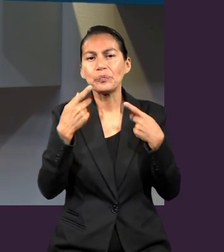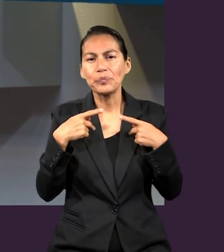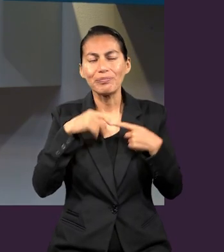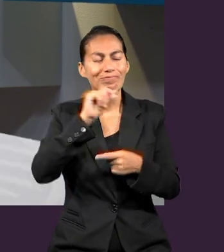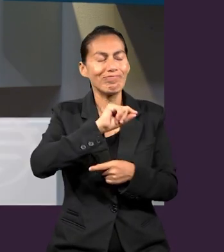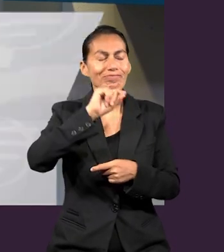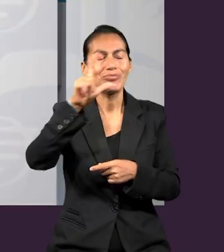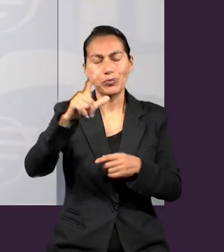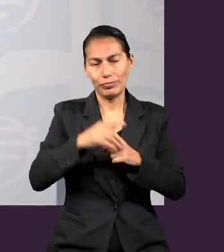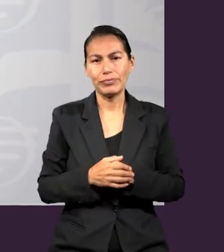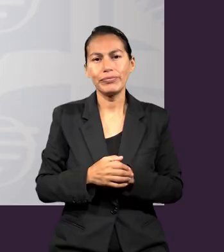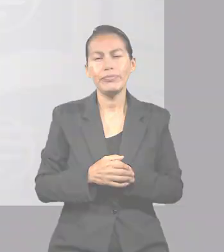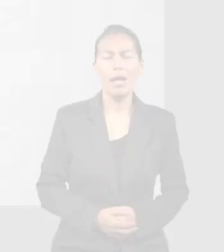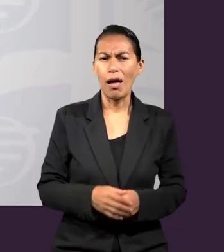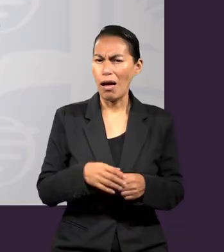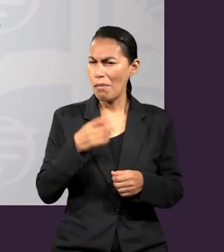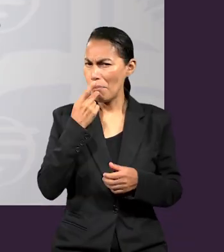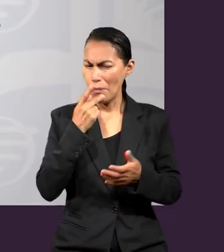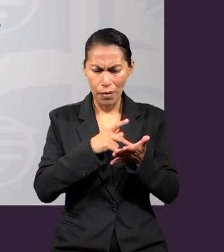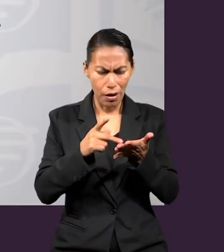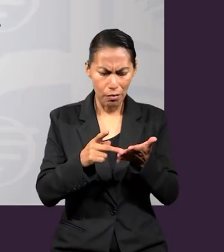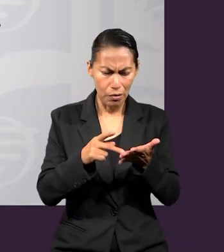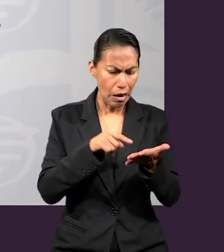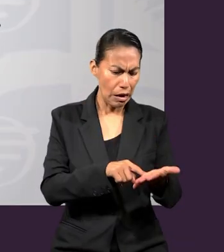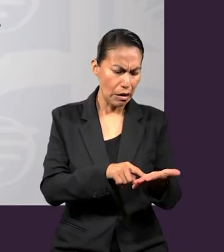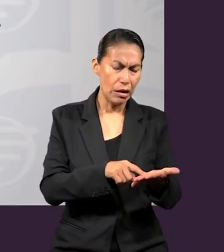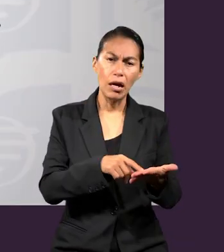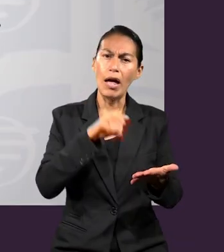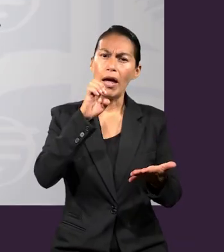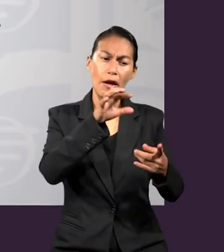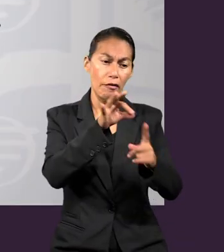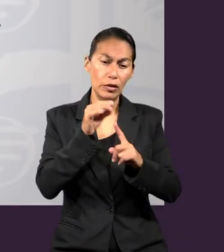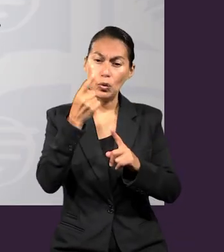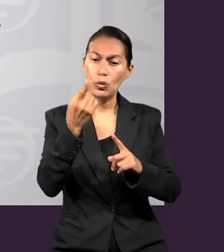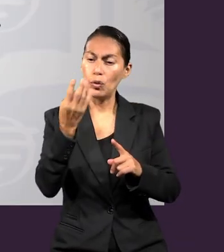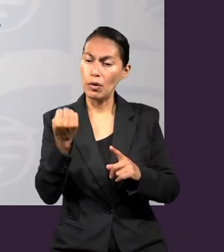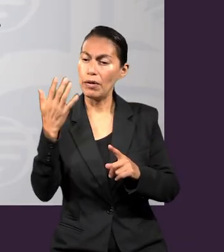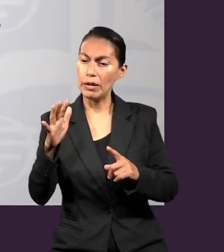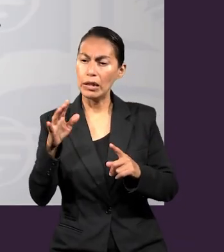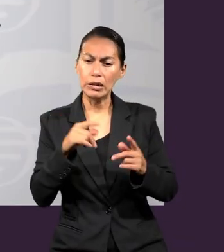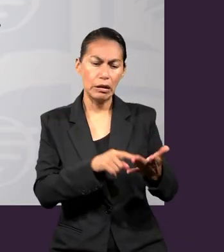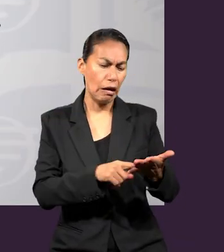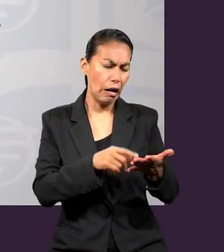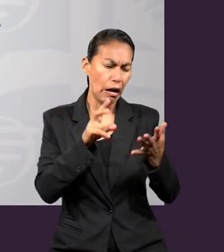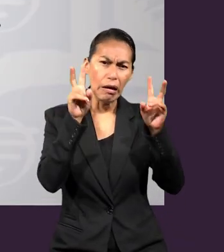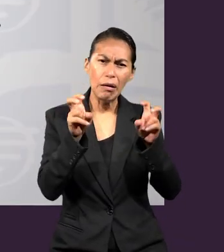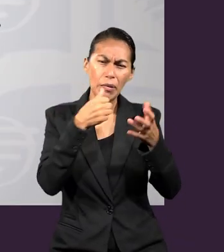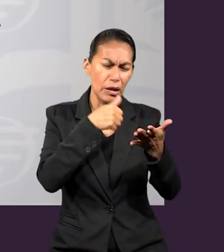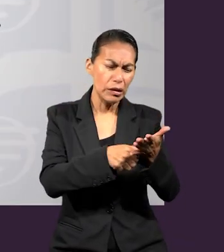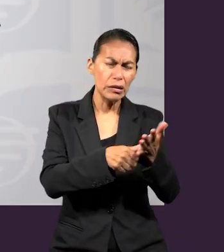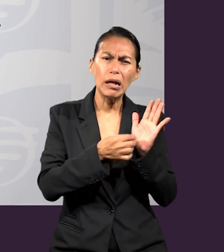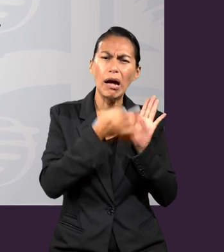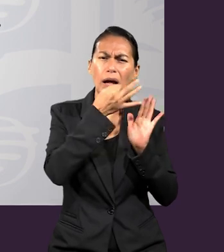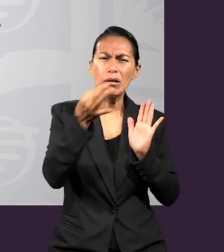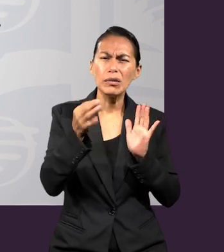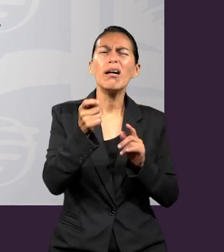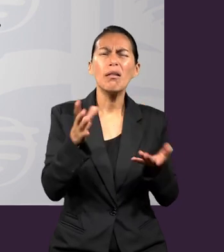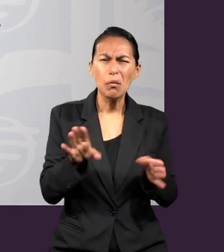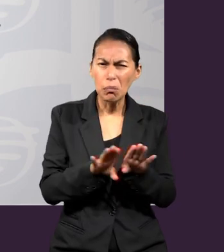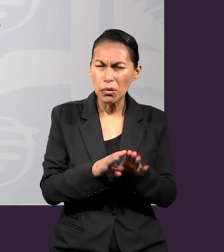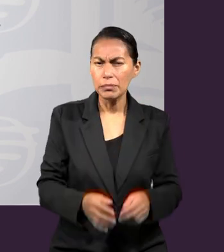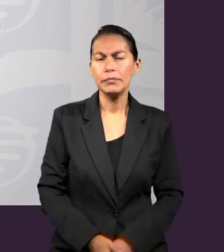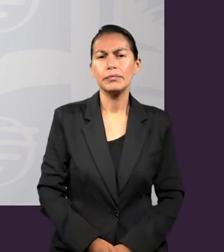al experto, si me permiten leérselas. ¿Cómo anuncia Pablo el tema de su carta según Efesios 1,